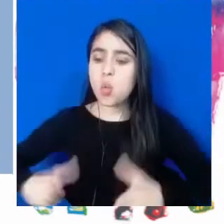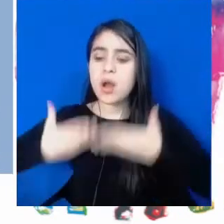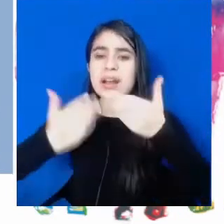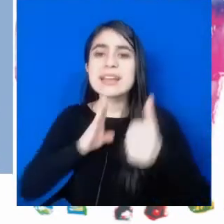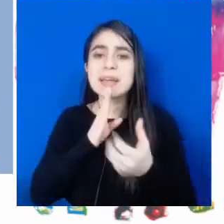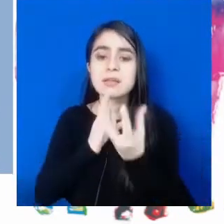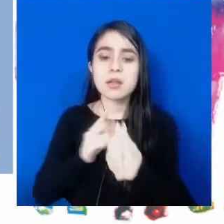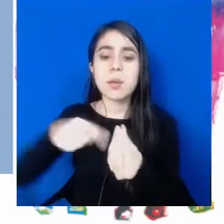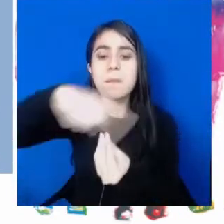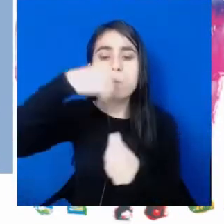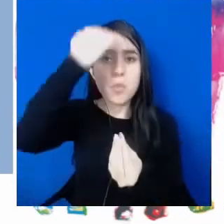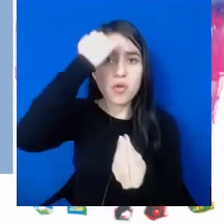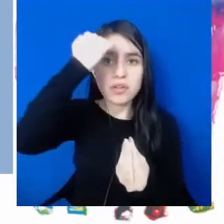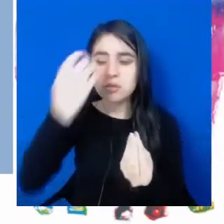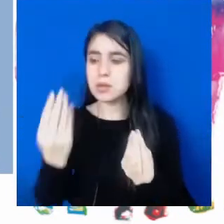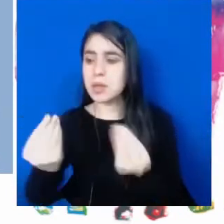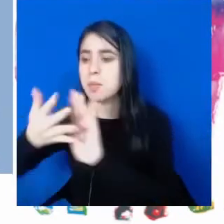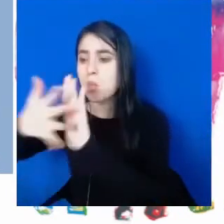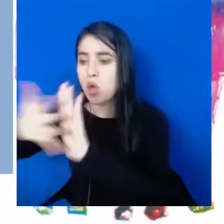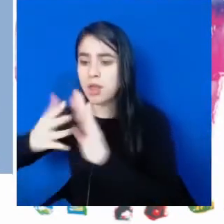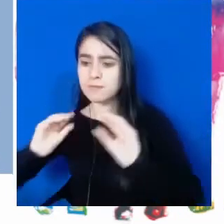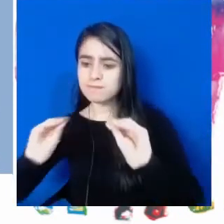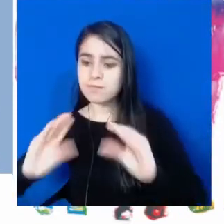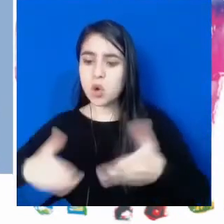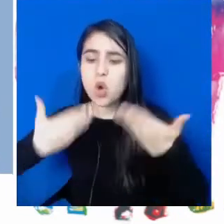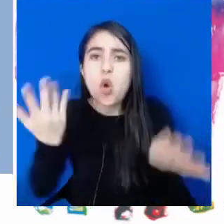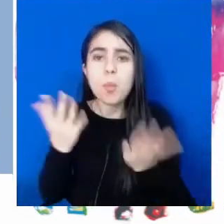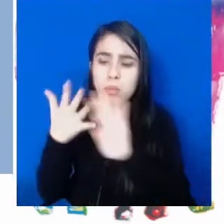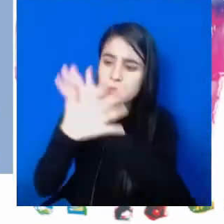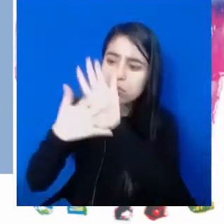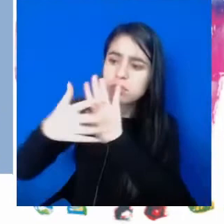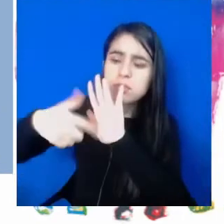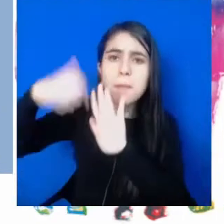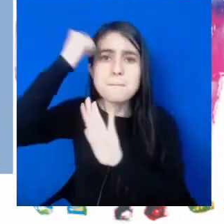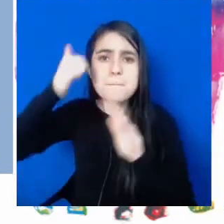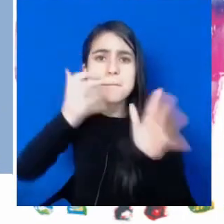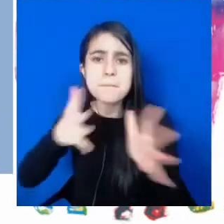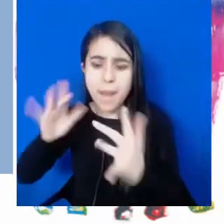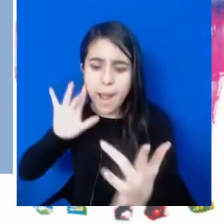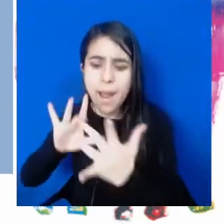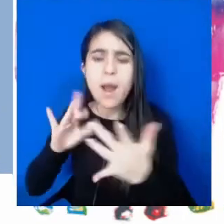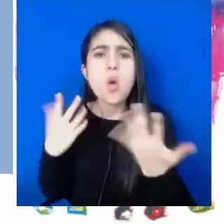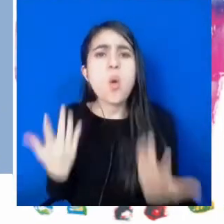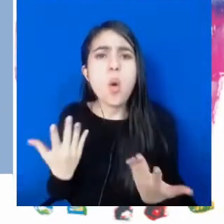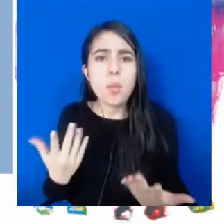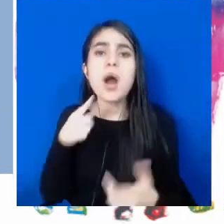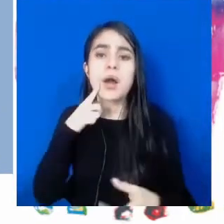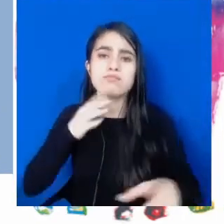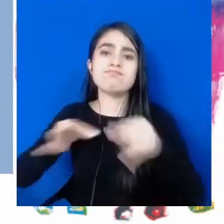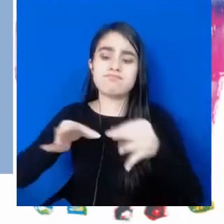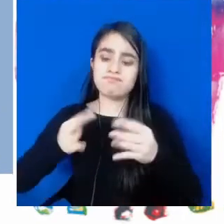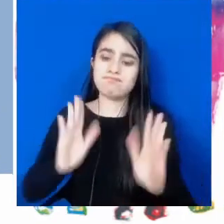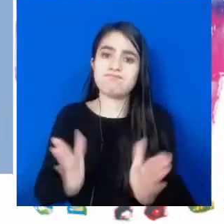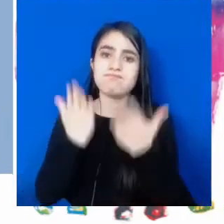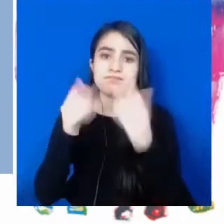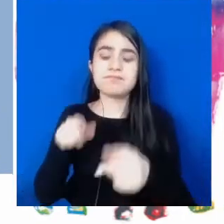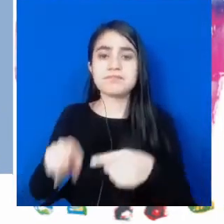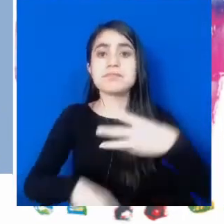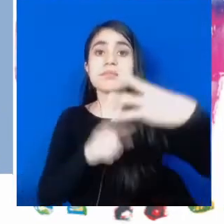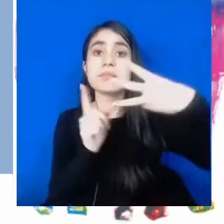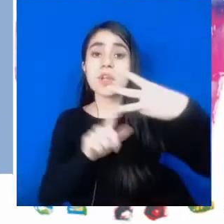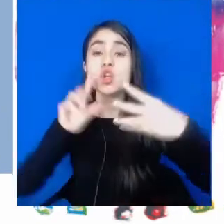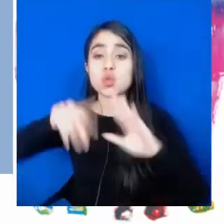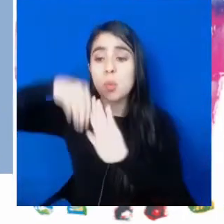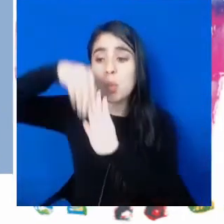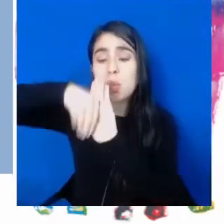lingüísticos en el uso pedagógico de la lengua de señas. Un logro muy destacado es el de la producción